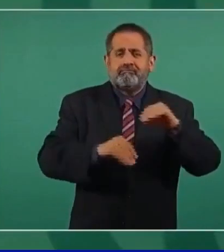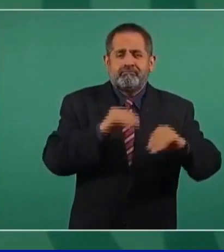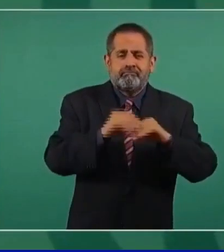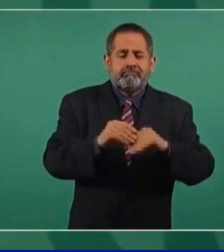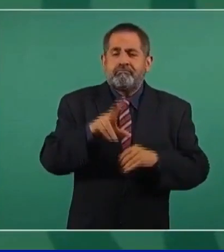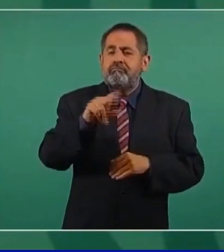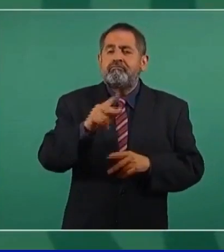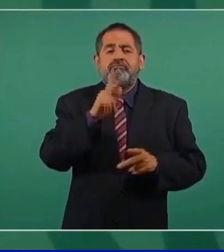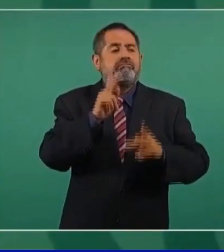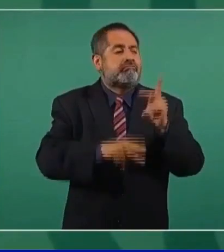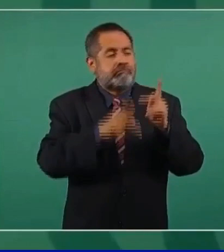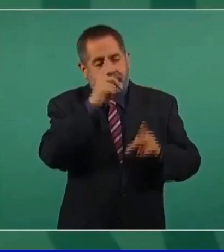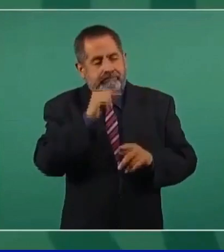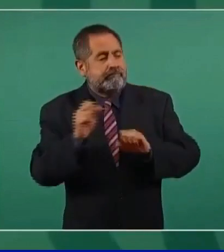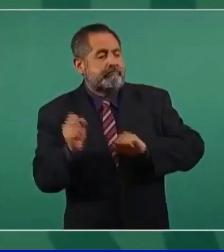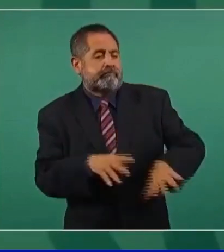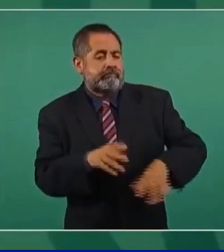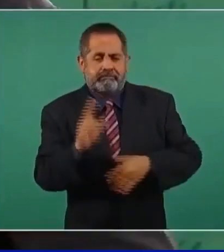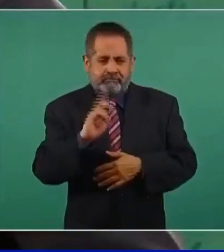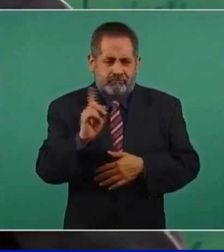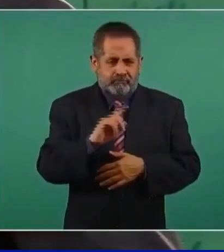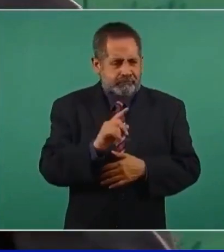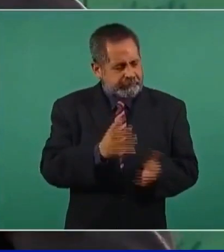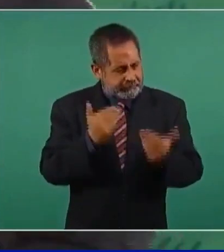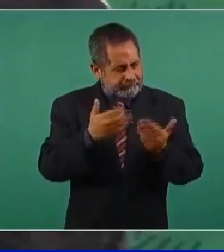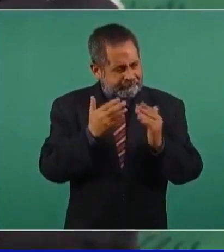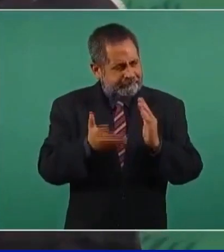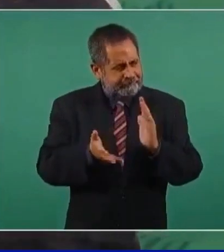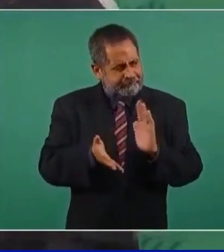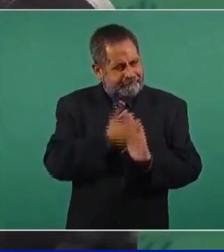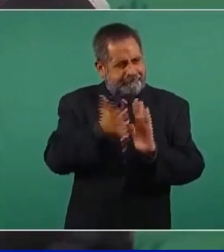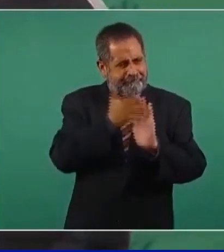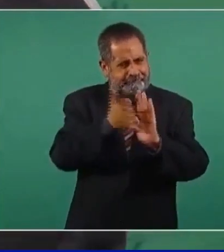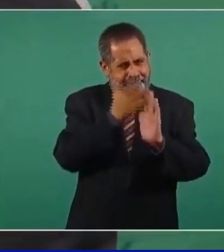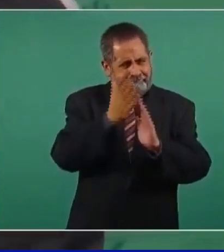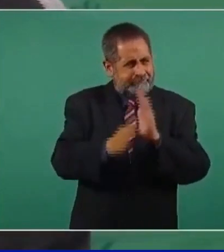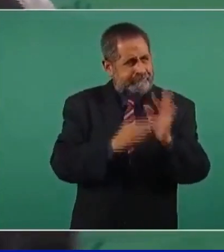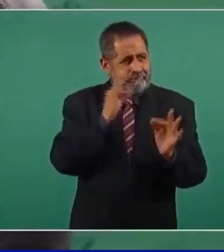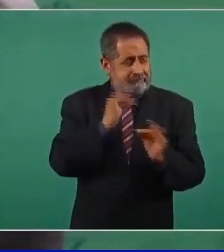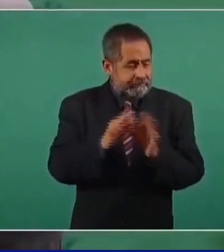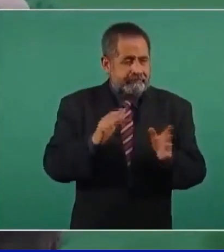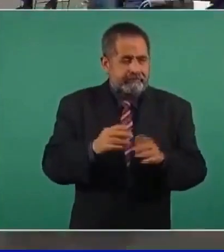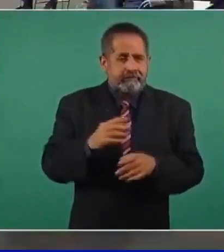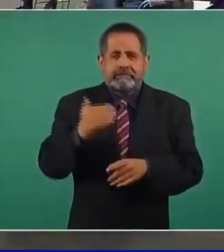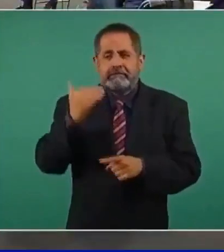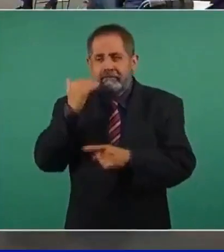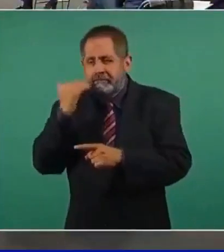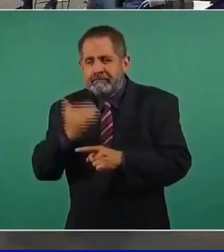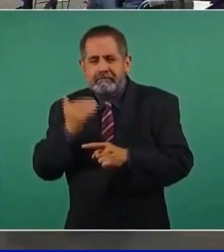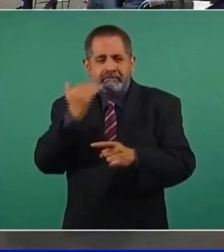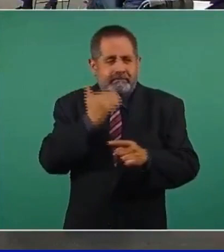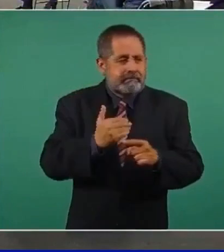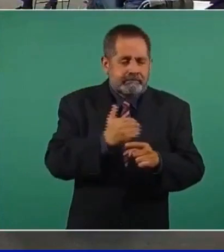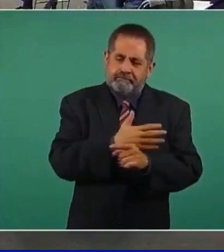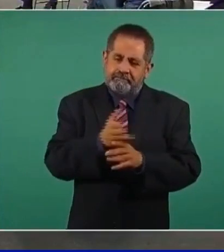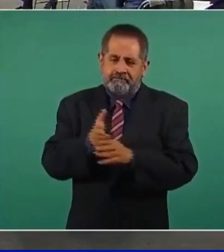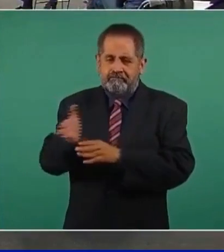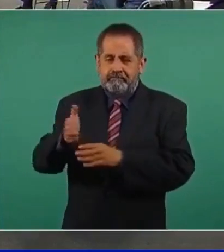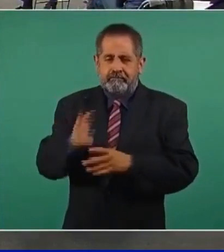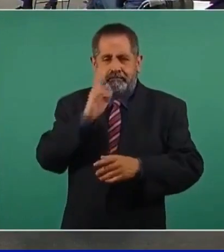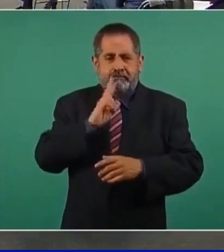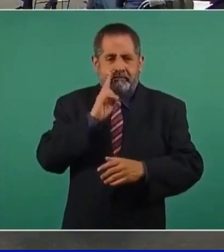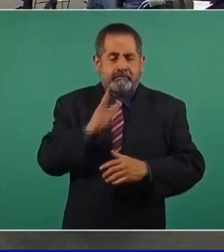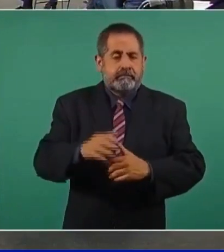tirada y así muchas cosas, es enderezar en tuertos todo aquello que dejaron, no lo tenemos,